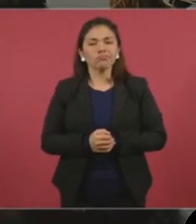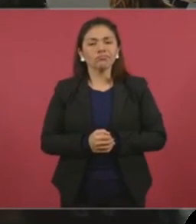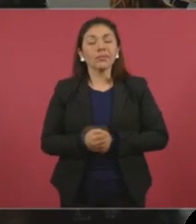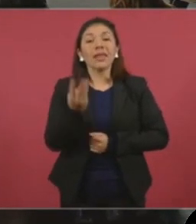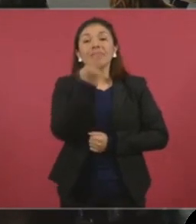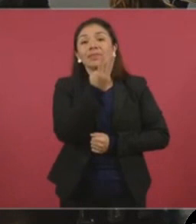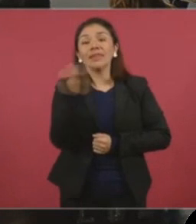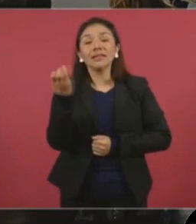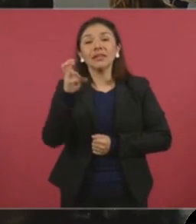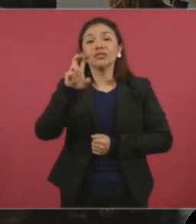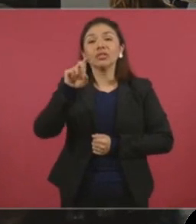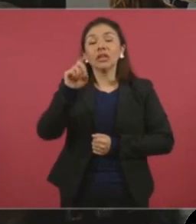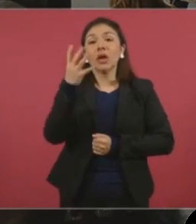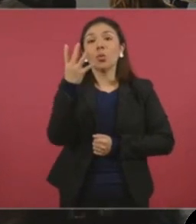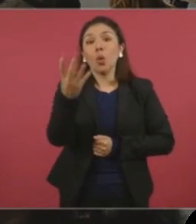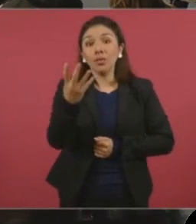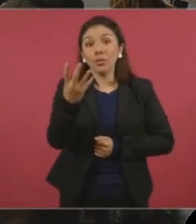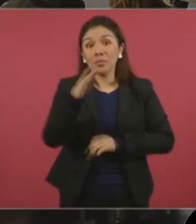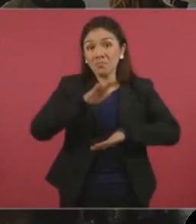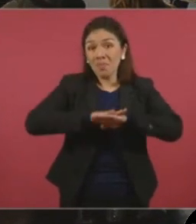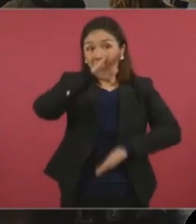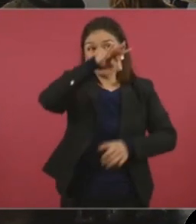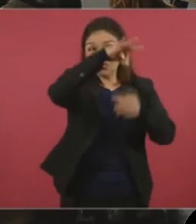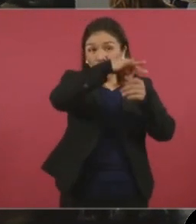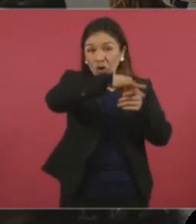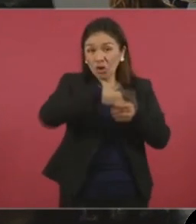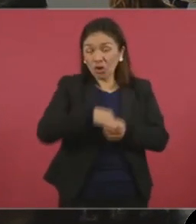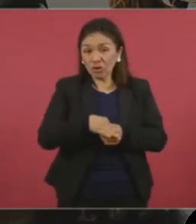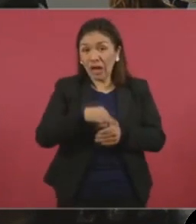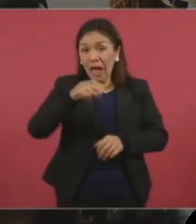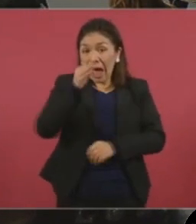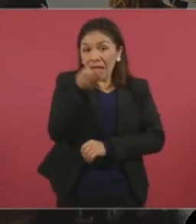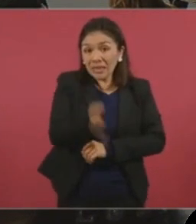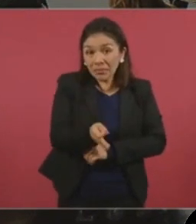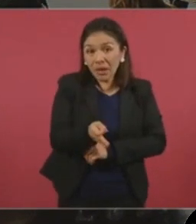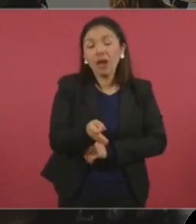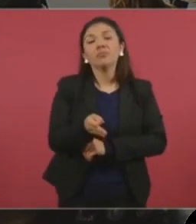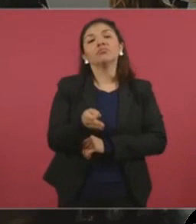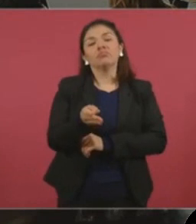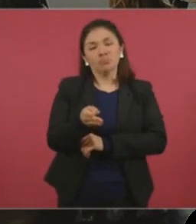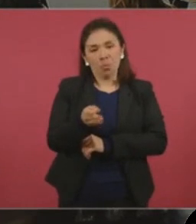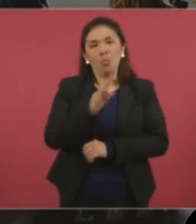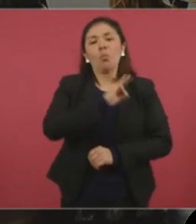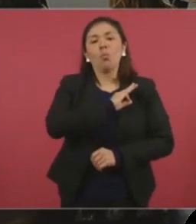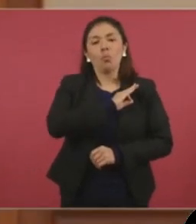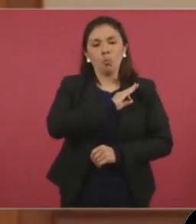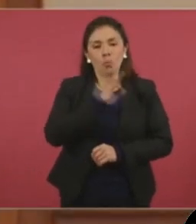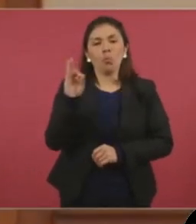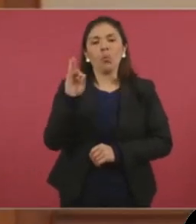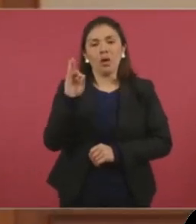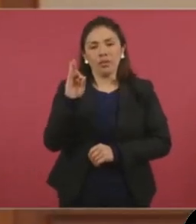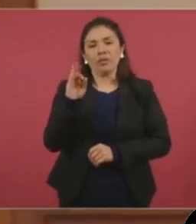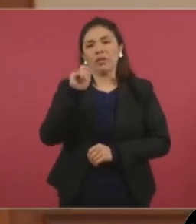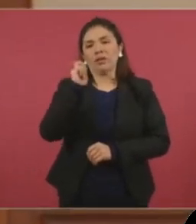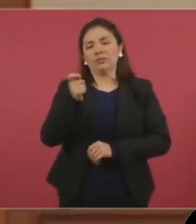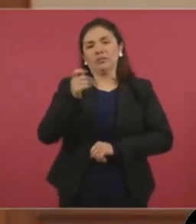para tener mayoría